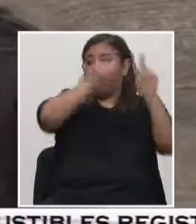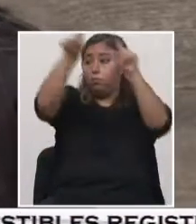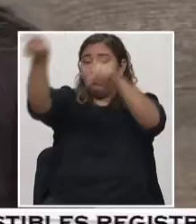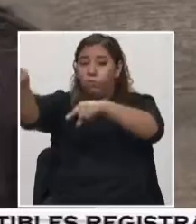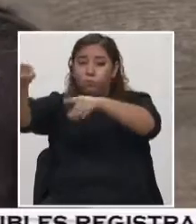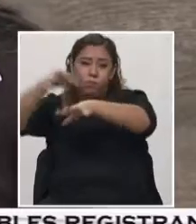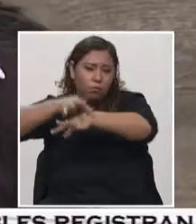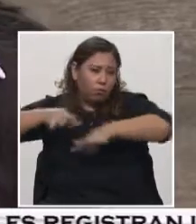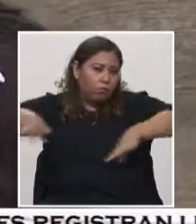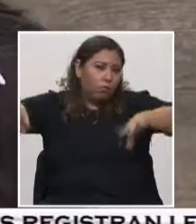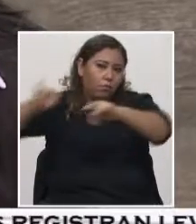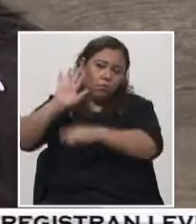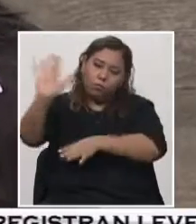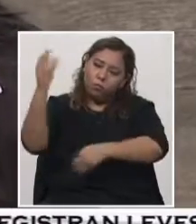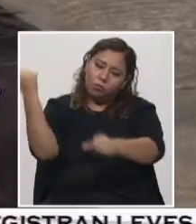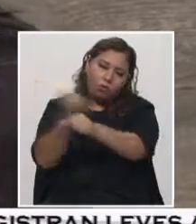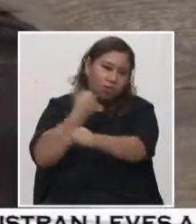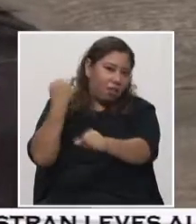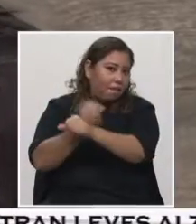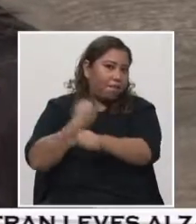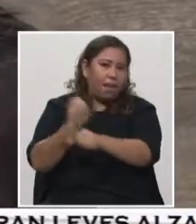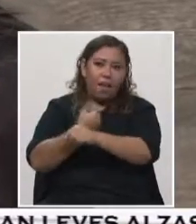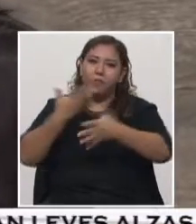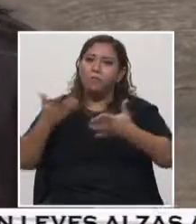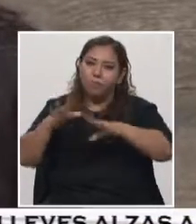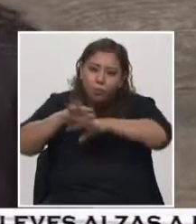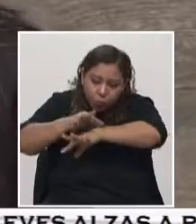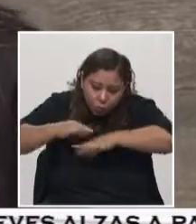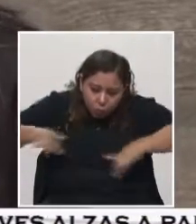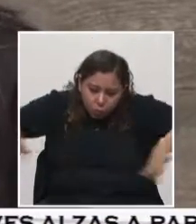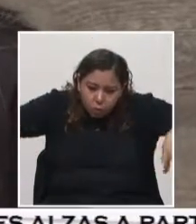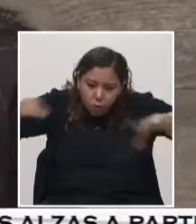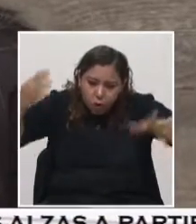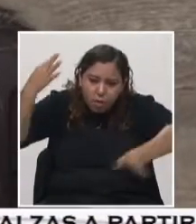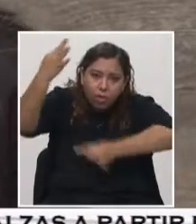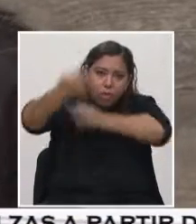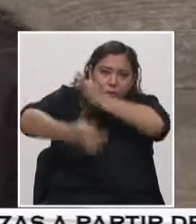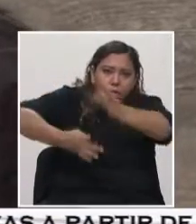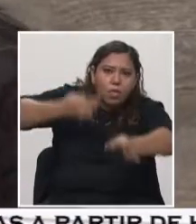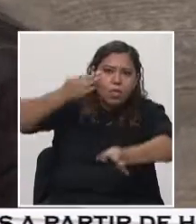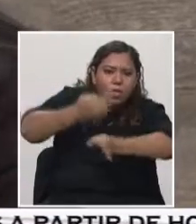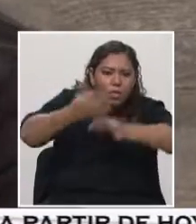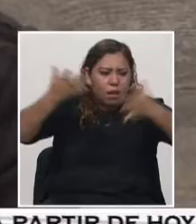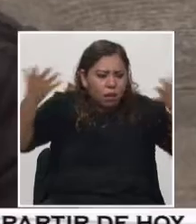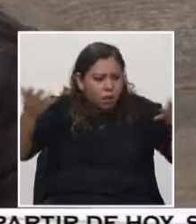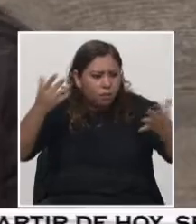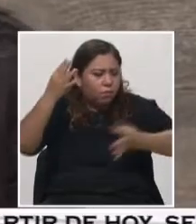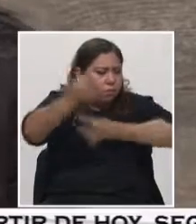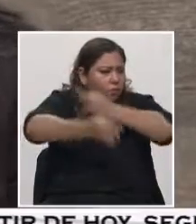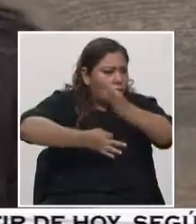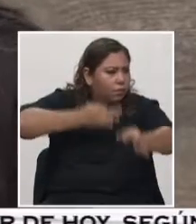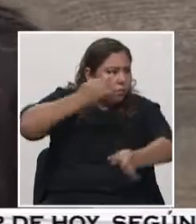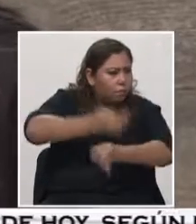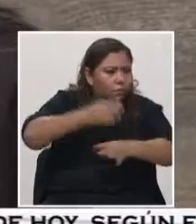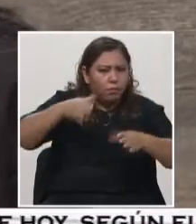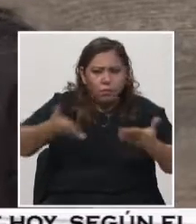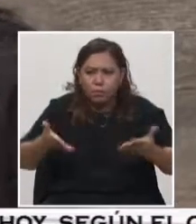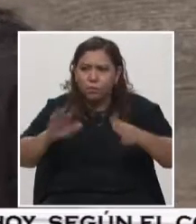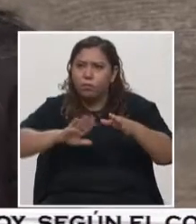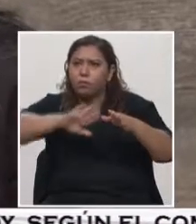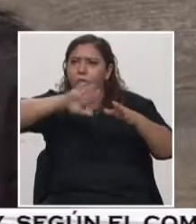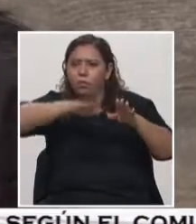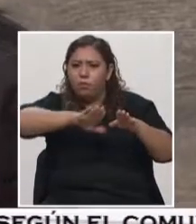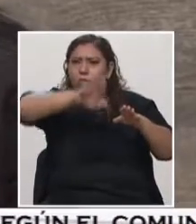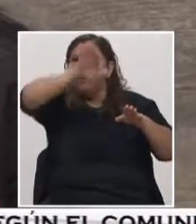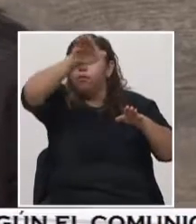de eso se trata, del campo, de ver suelos, de ver las catigrafías que hay dentro de las zonas,